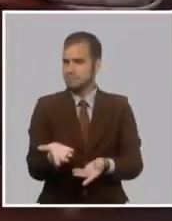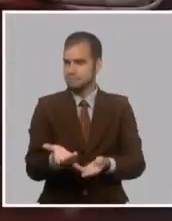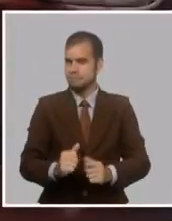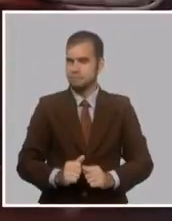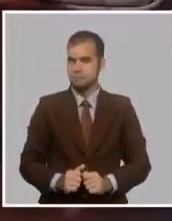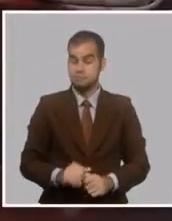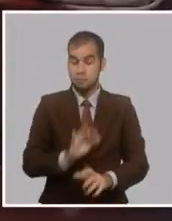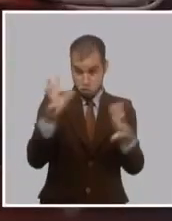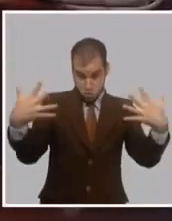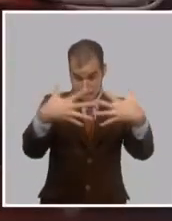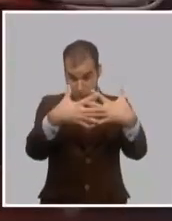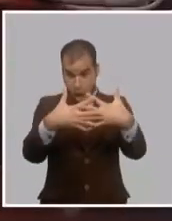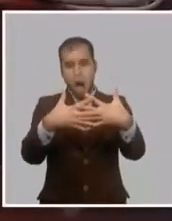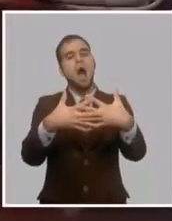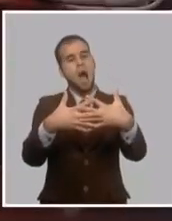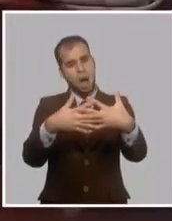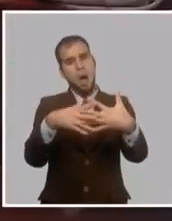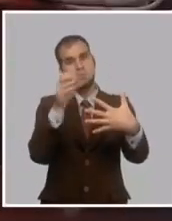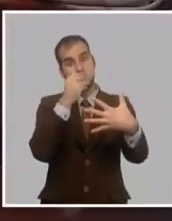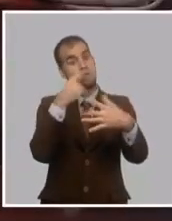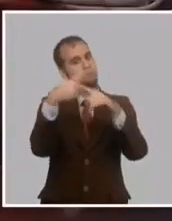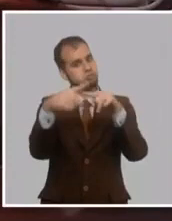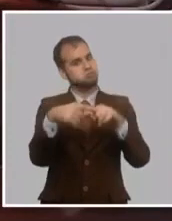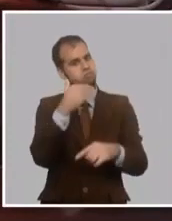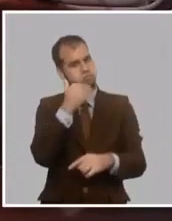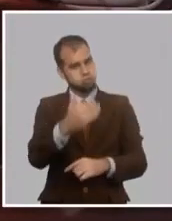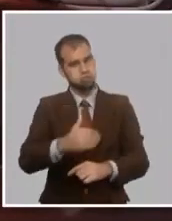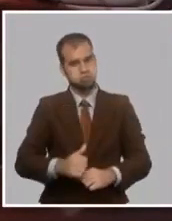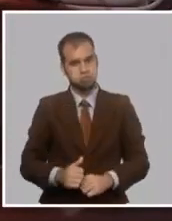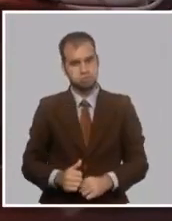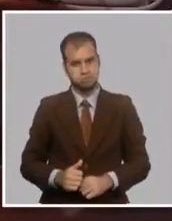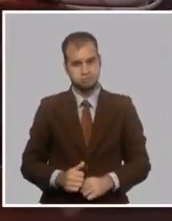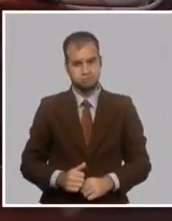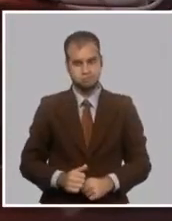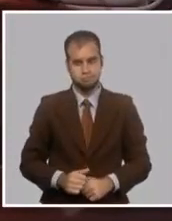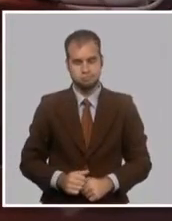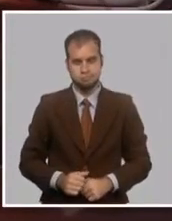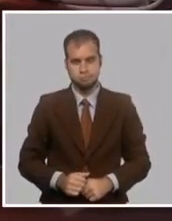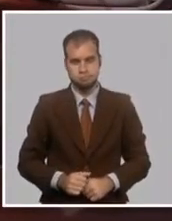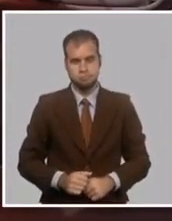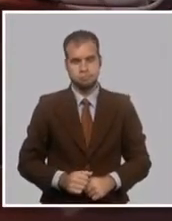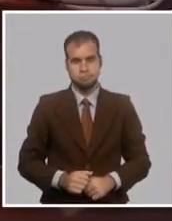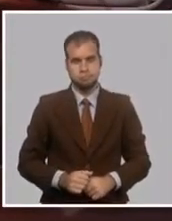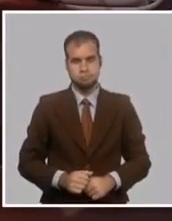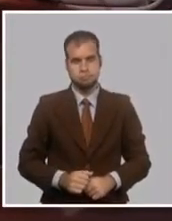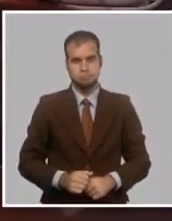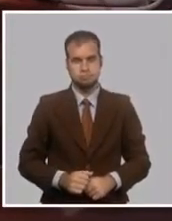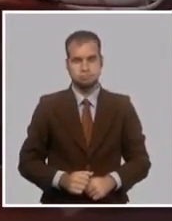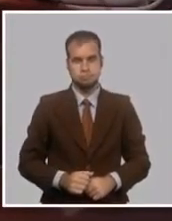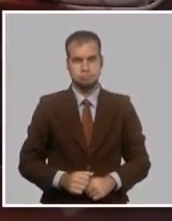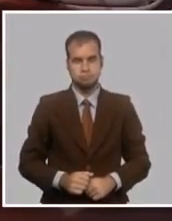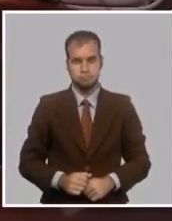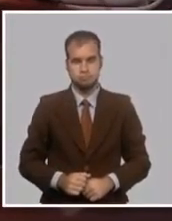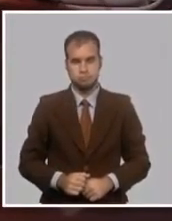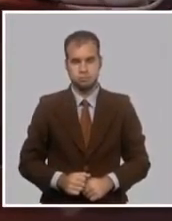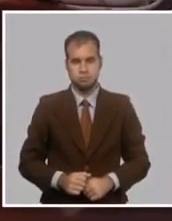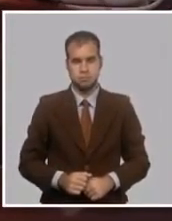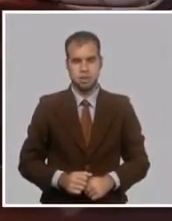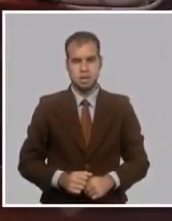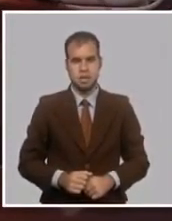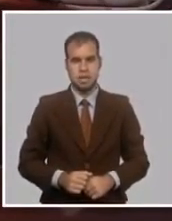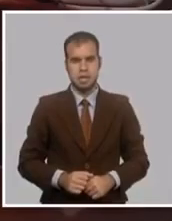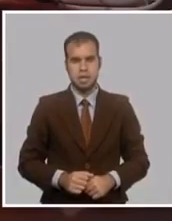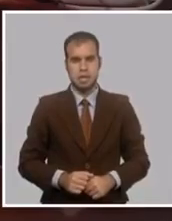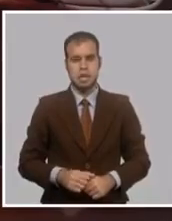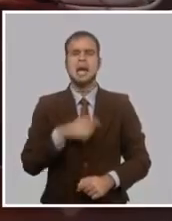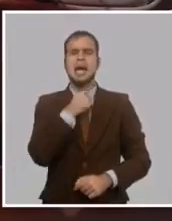entonces con un sentido amplio. Con un sentido amplio, con los patriotas. Pero además que no podía y no debía cerrarse a lo que serían las